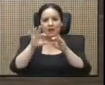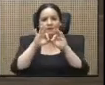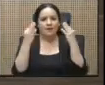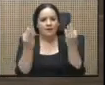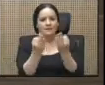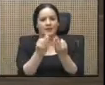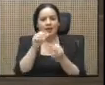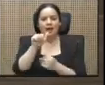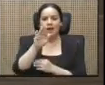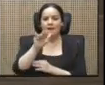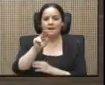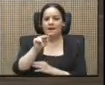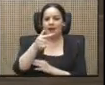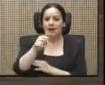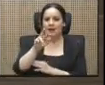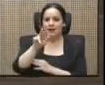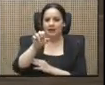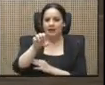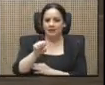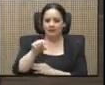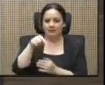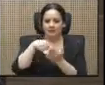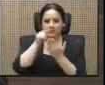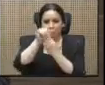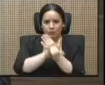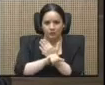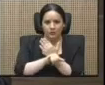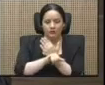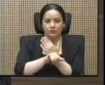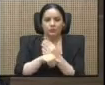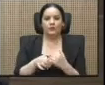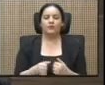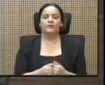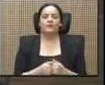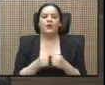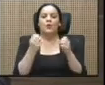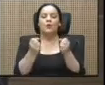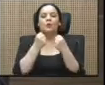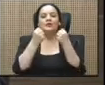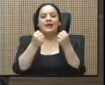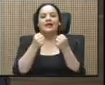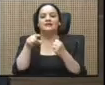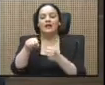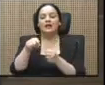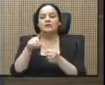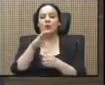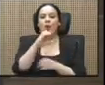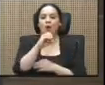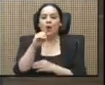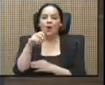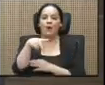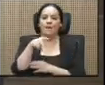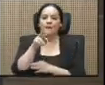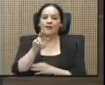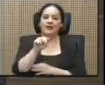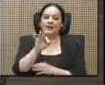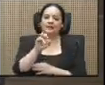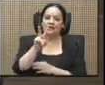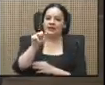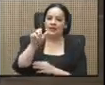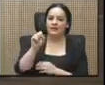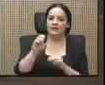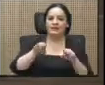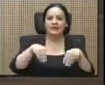Avangares. Y este proyecto fortalece las cooperativas, les da la posibilidad de